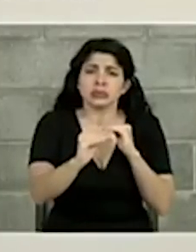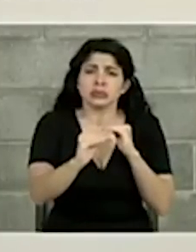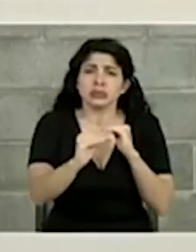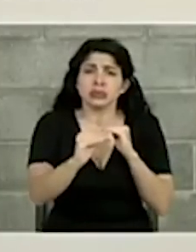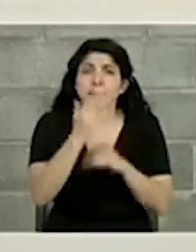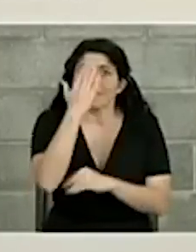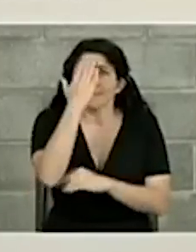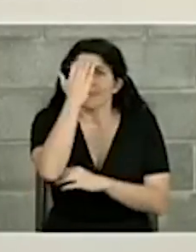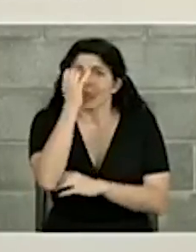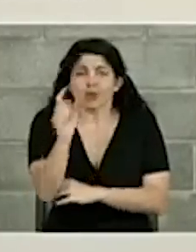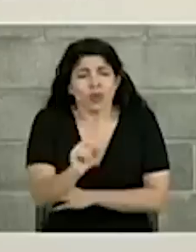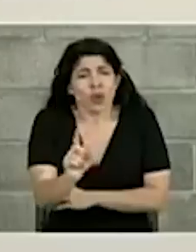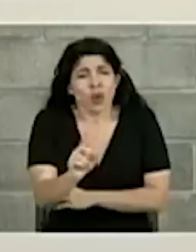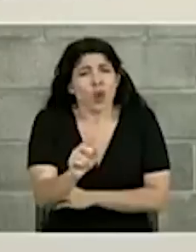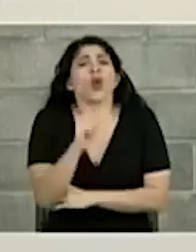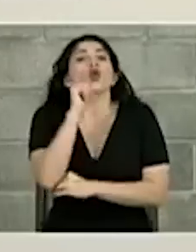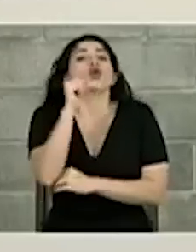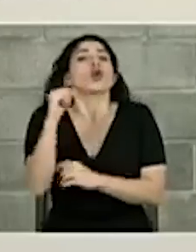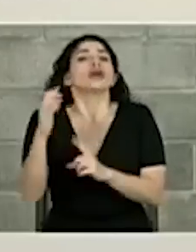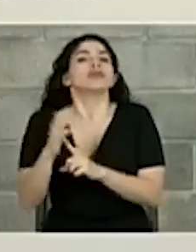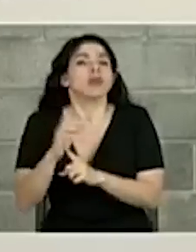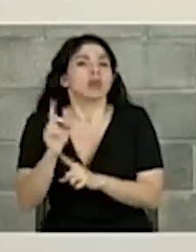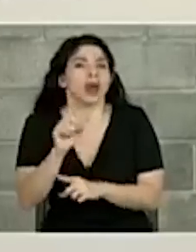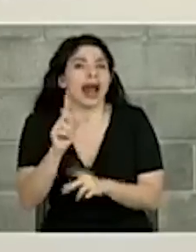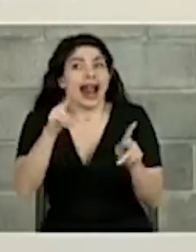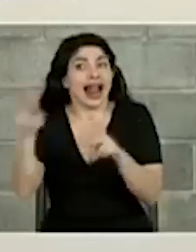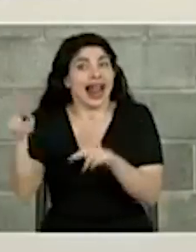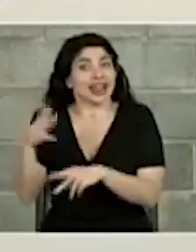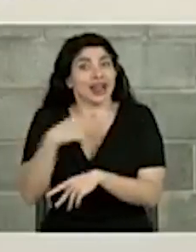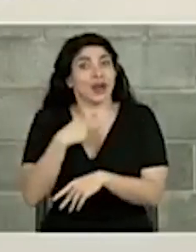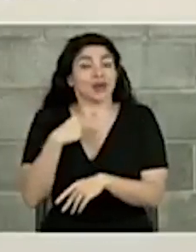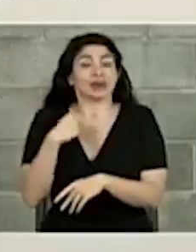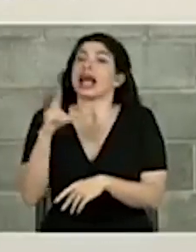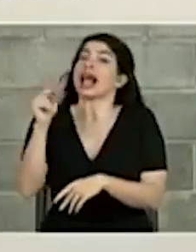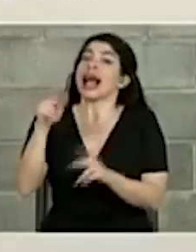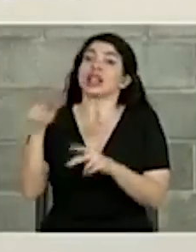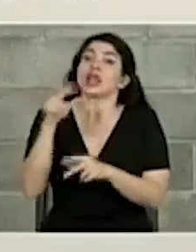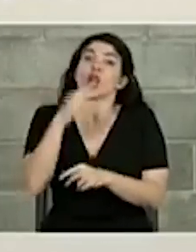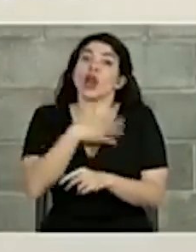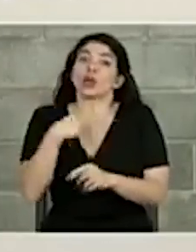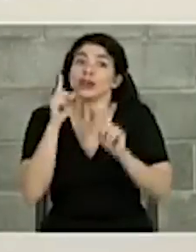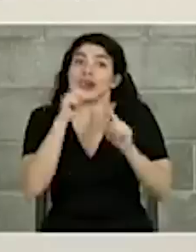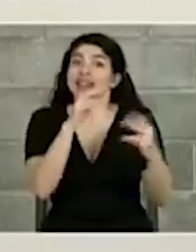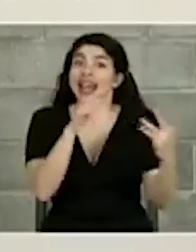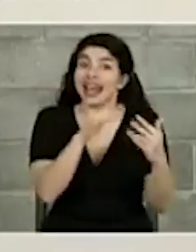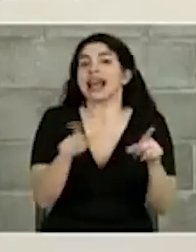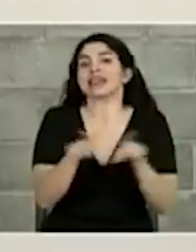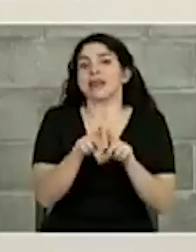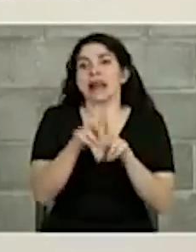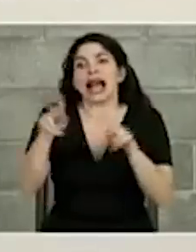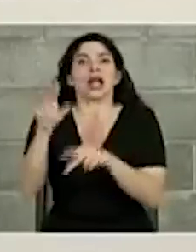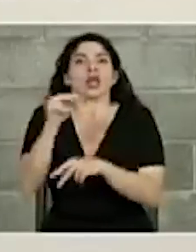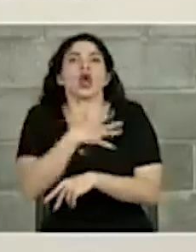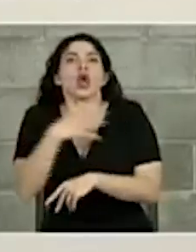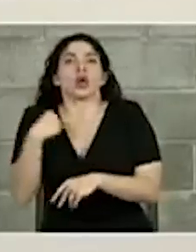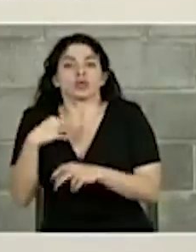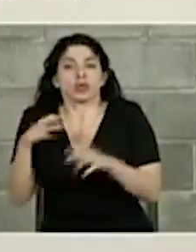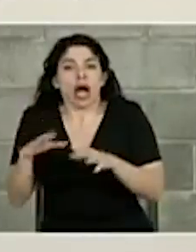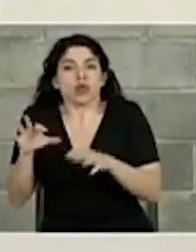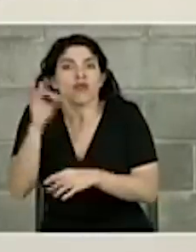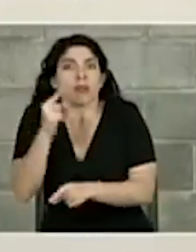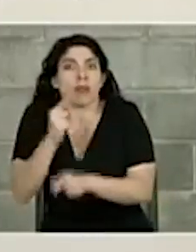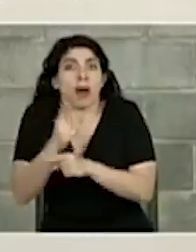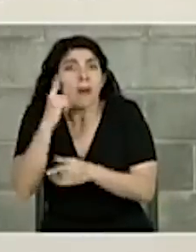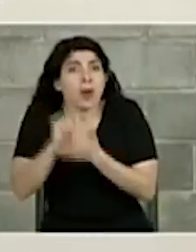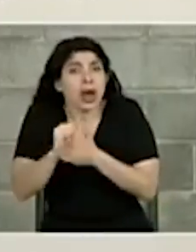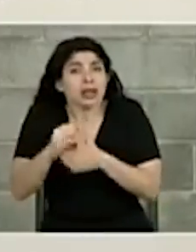porque no no es popular como no es popular ir a la guerra no es popular hacer lo correcto por